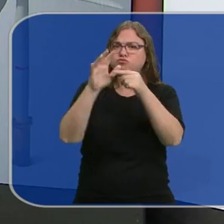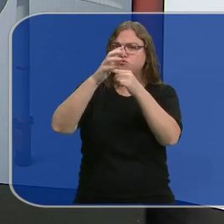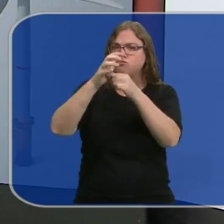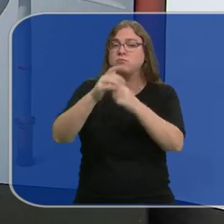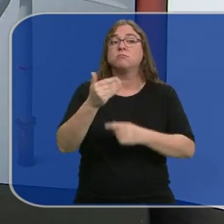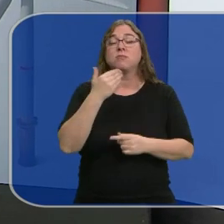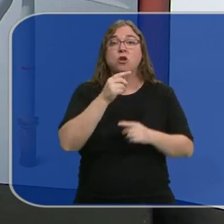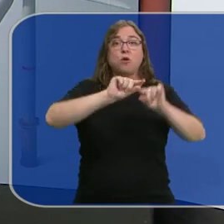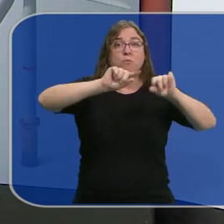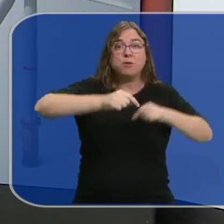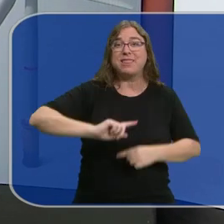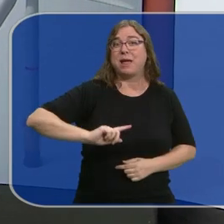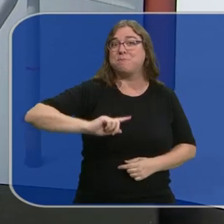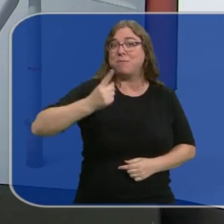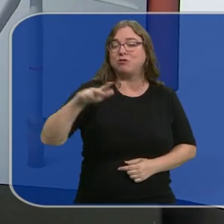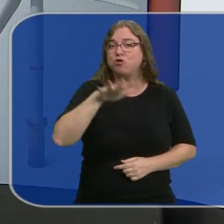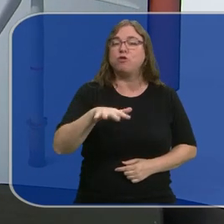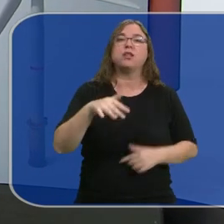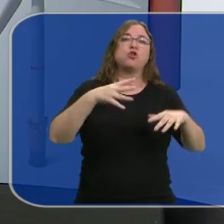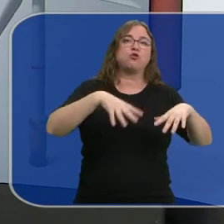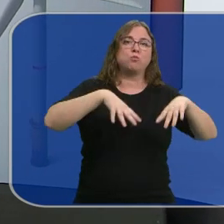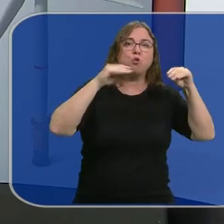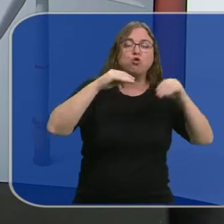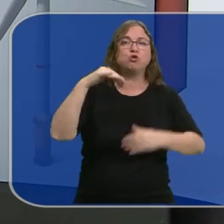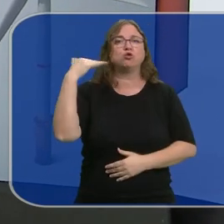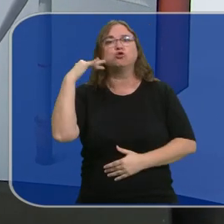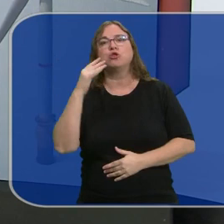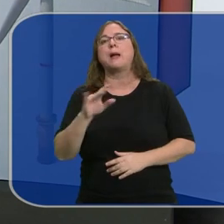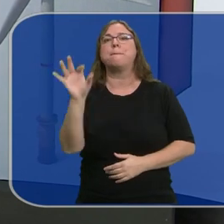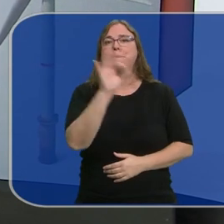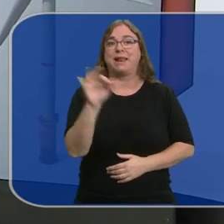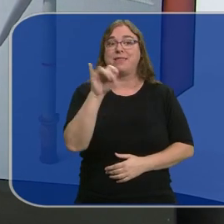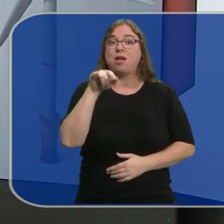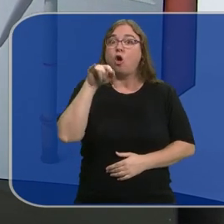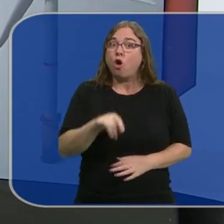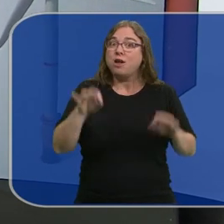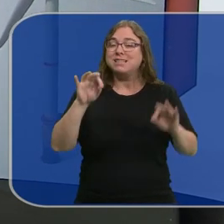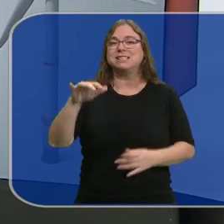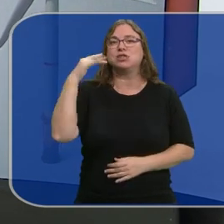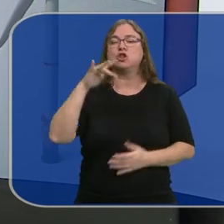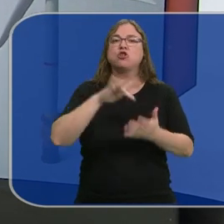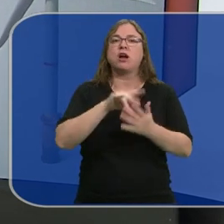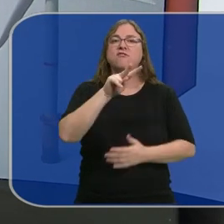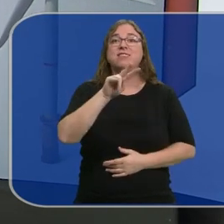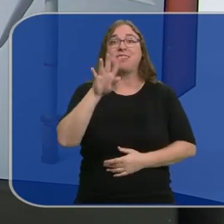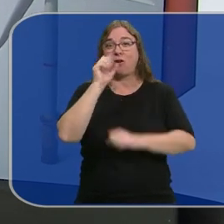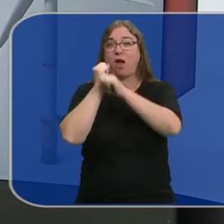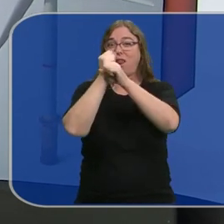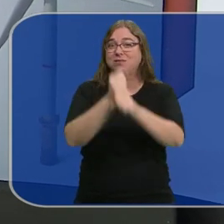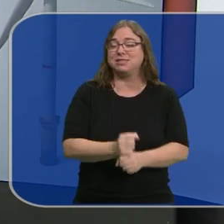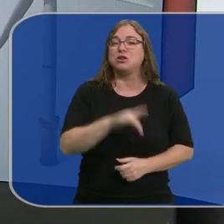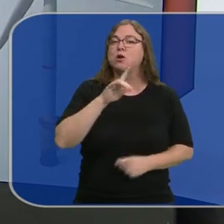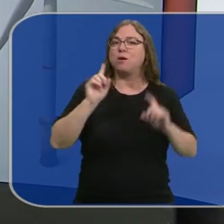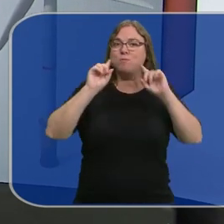provincias que más parques y más potencia generan son Burgos, Soria y Palencia. Precisamente hoy en Soria se conmemoran los 25 años de la